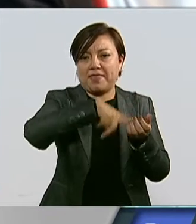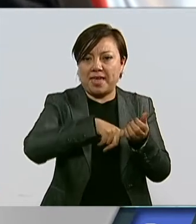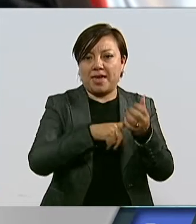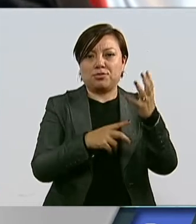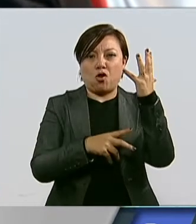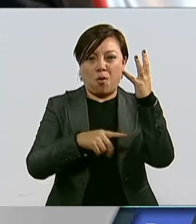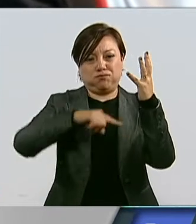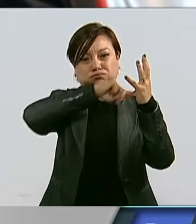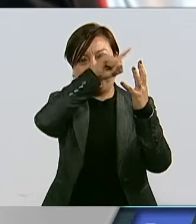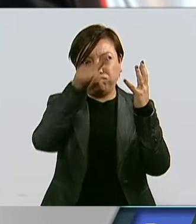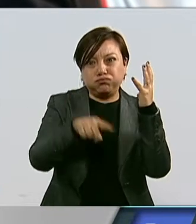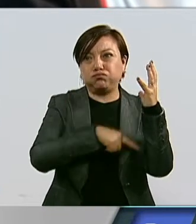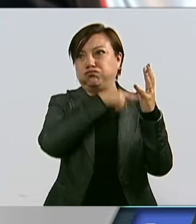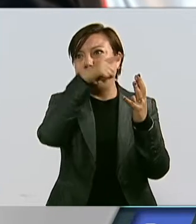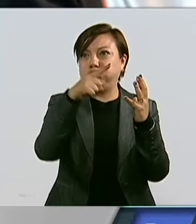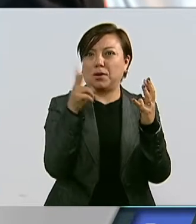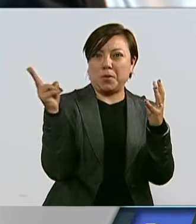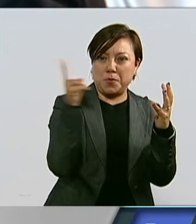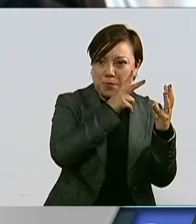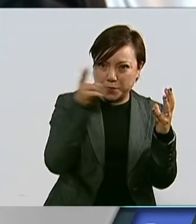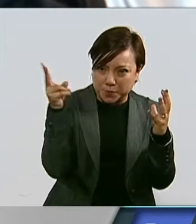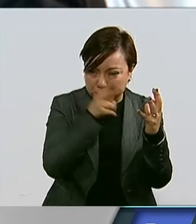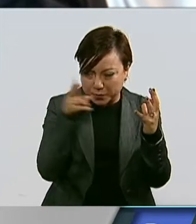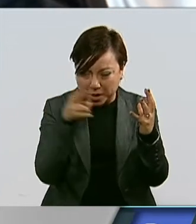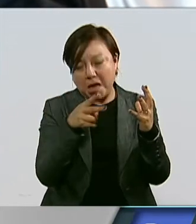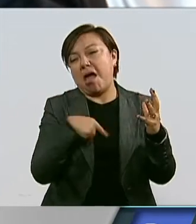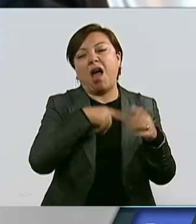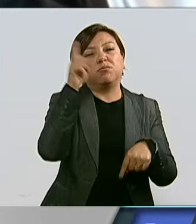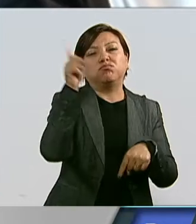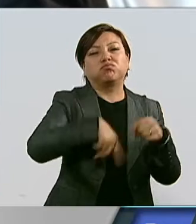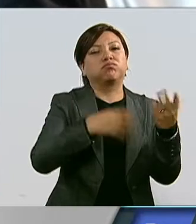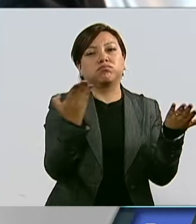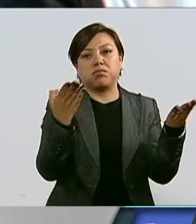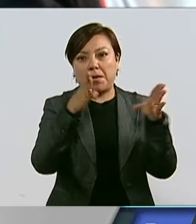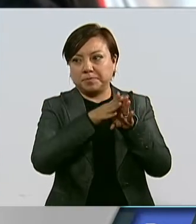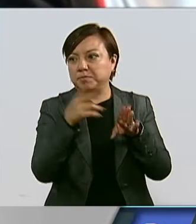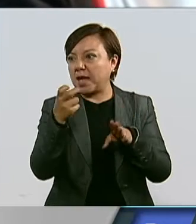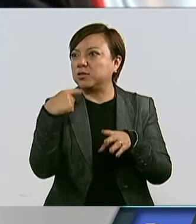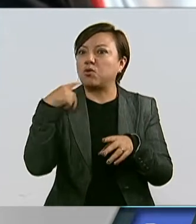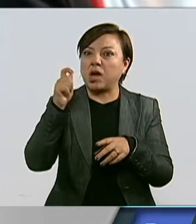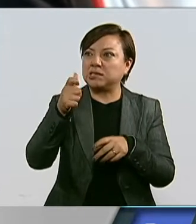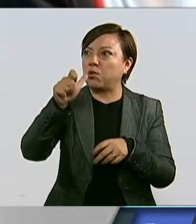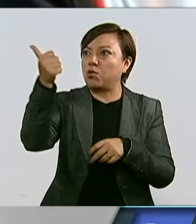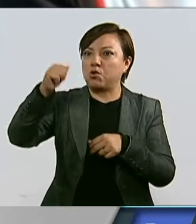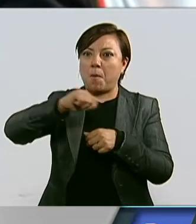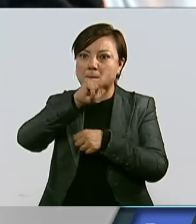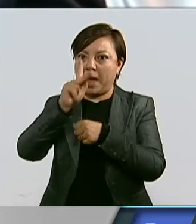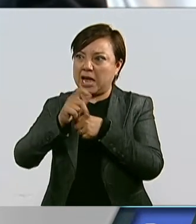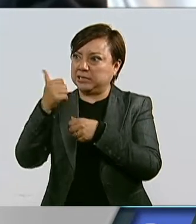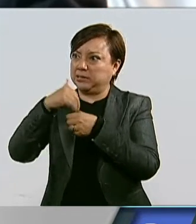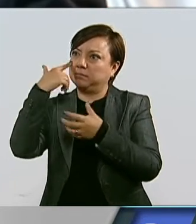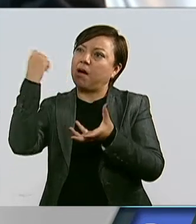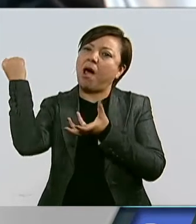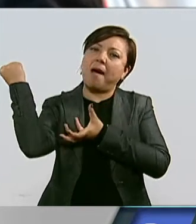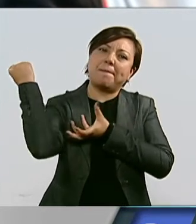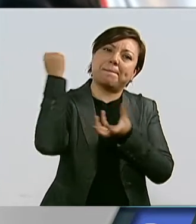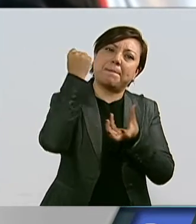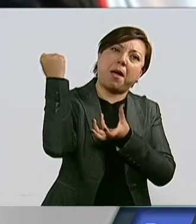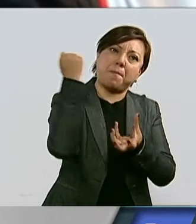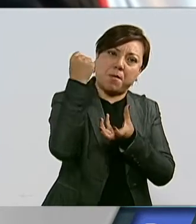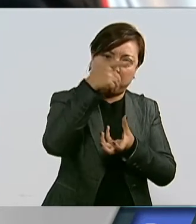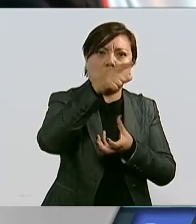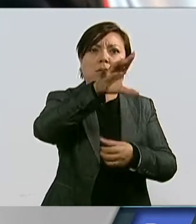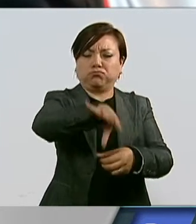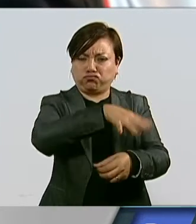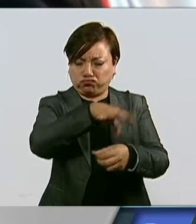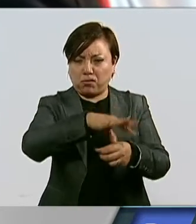de ciclo combinado y empezó el primer ataque a la inversión extranjera que estaba generando energía más